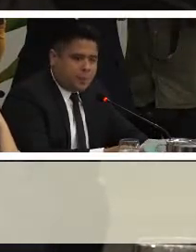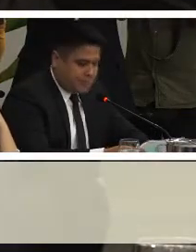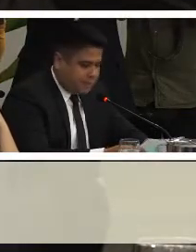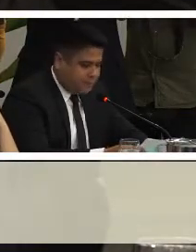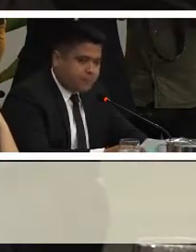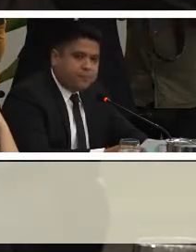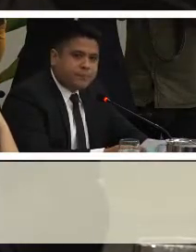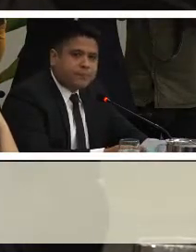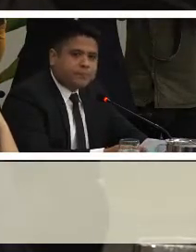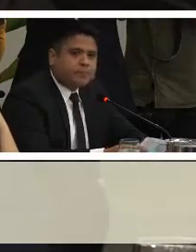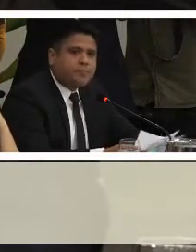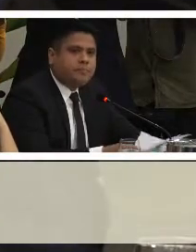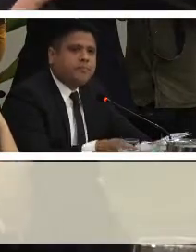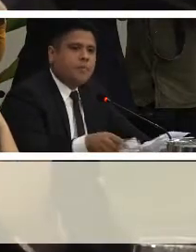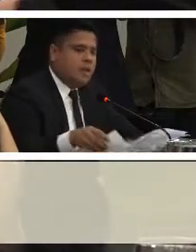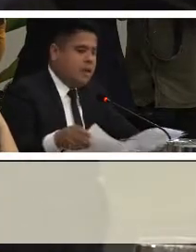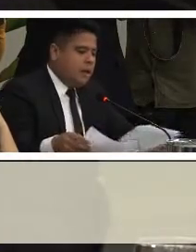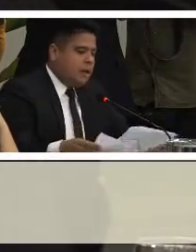atraviesa nuestro país.